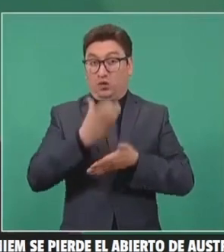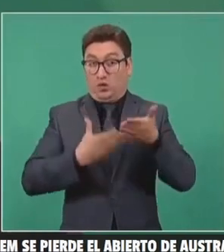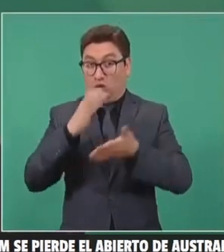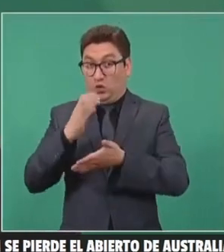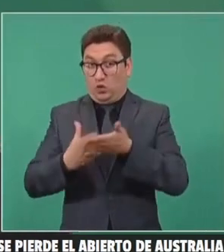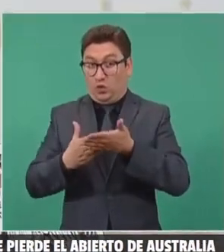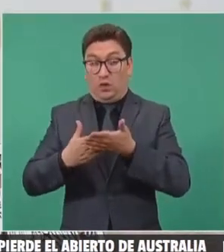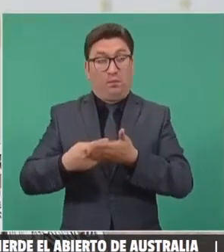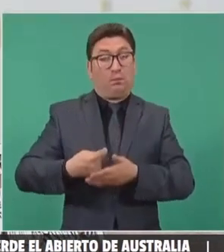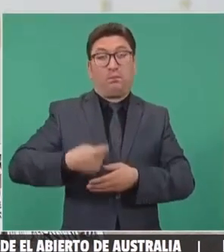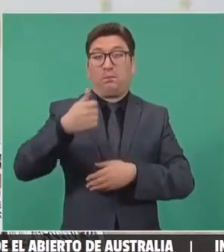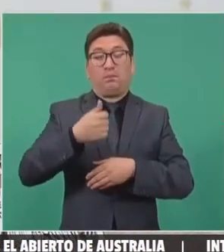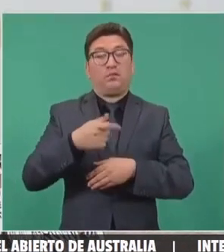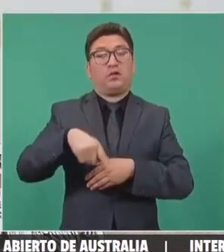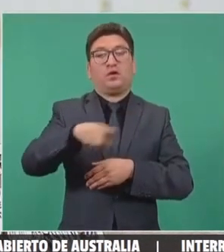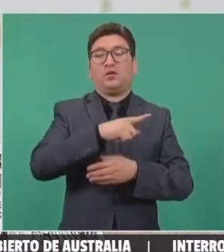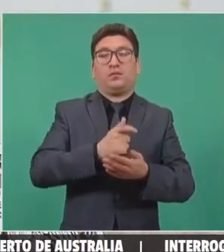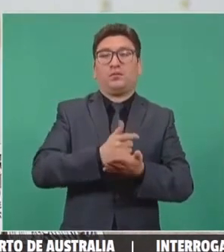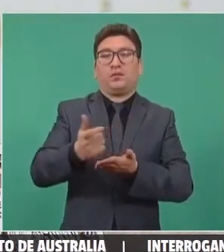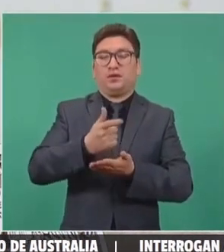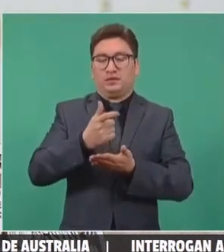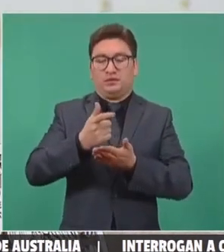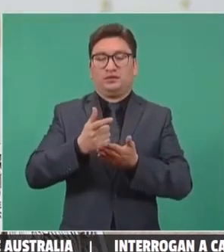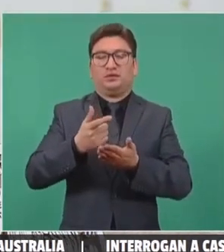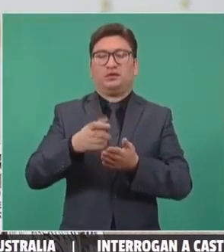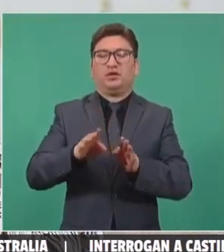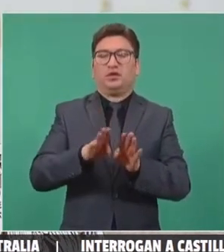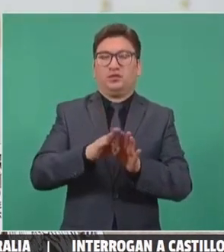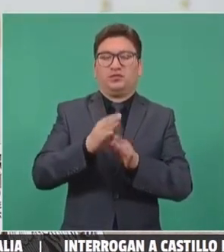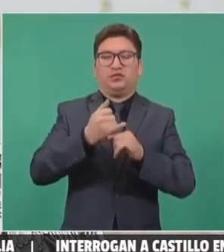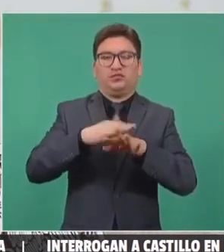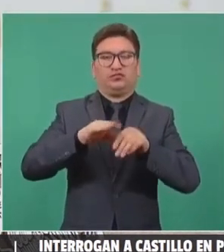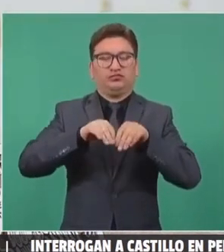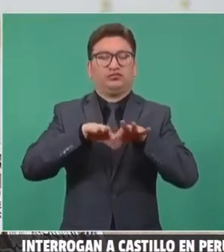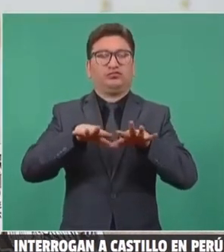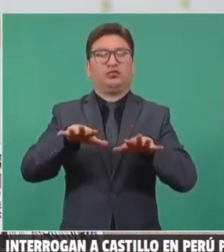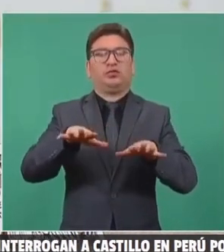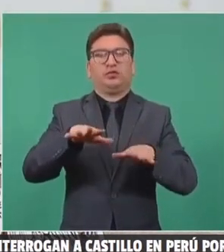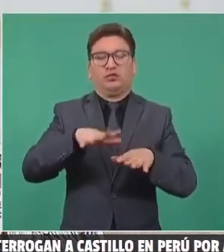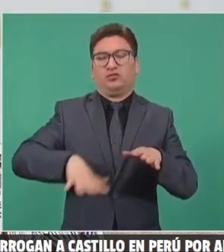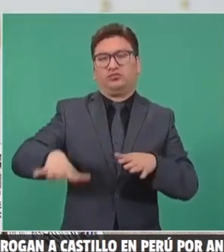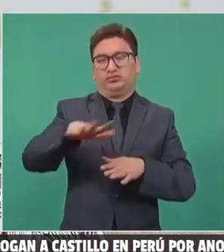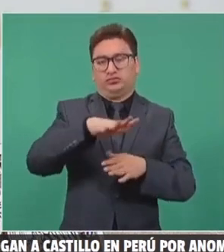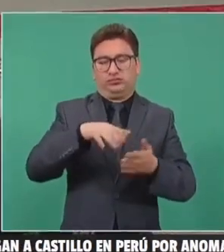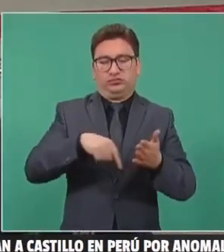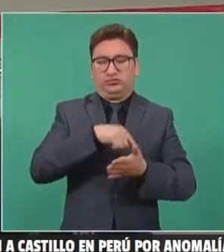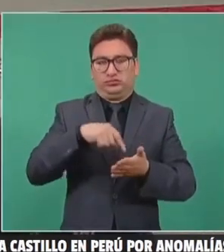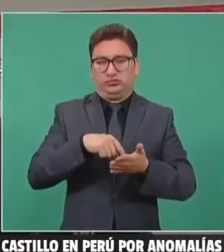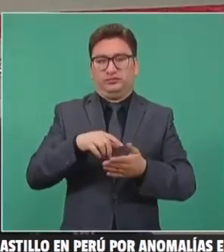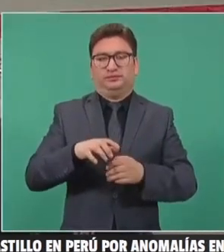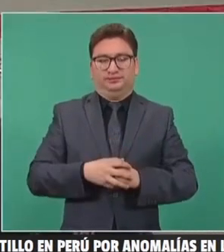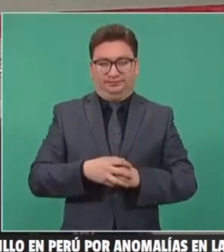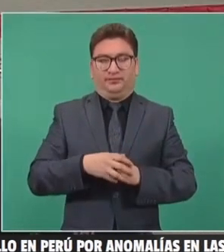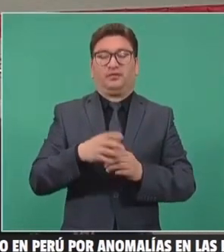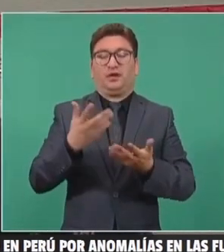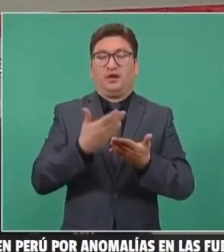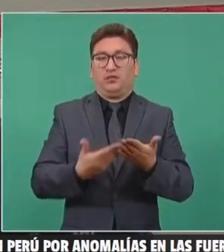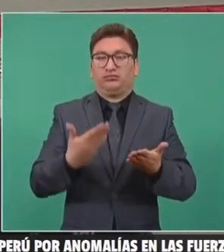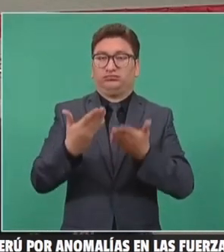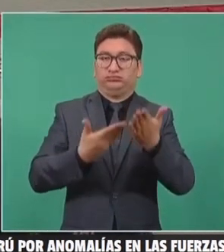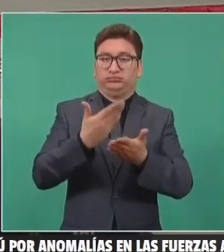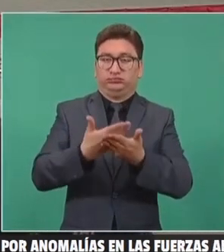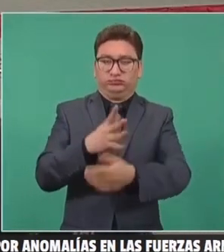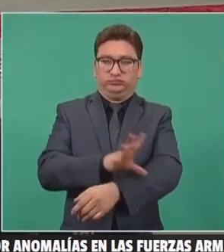den preferencia para no pagar los costos de transmisión y simulen sociedades. Con la reforma eléctrica las